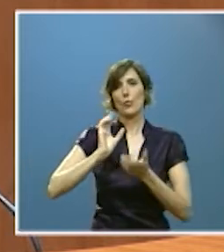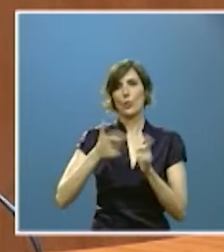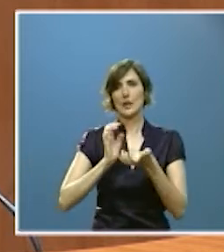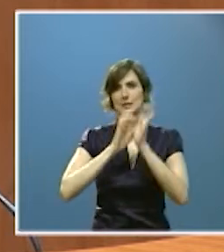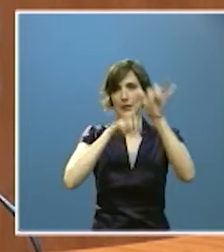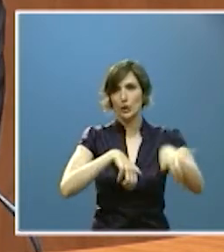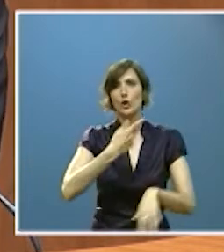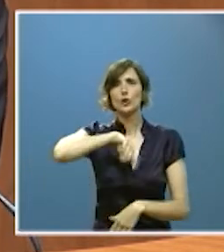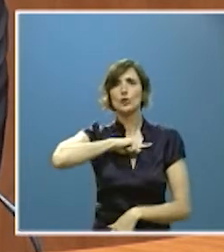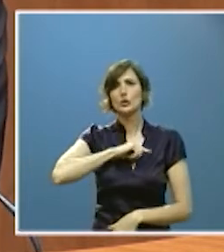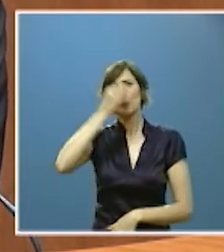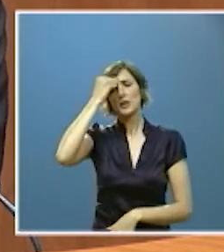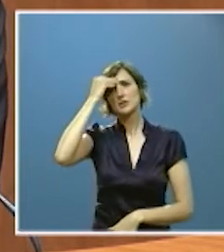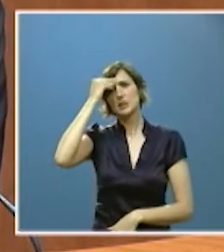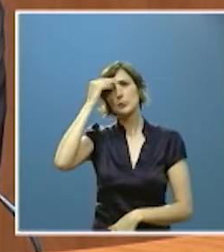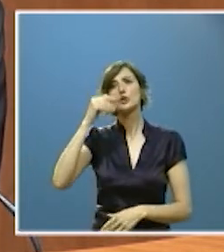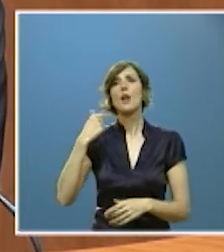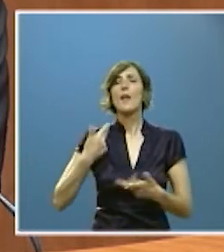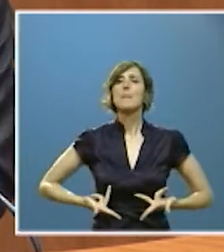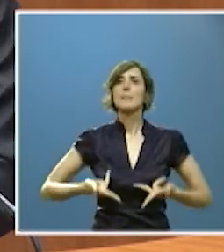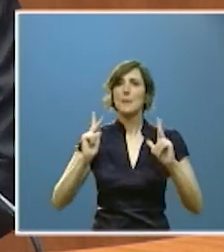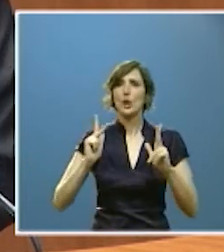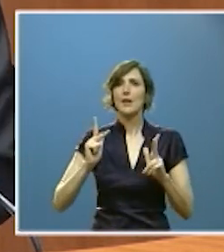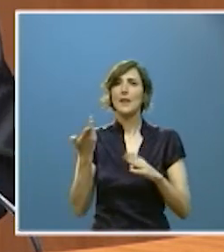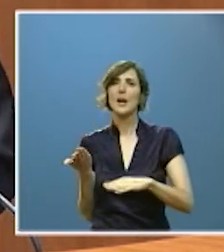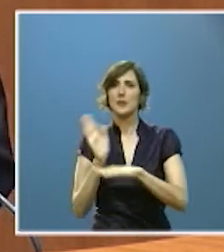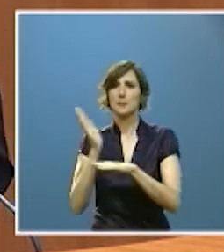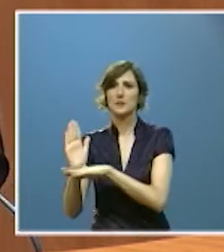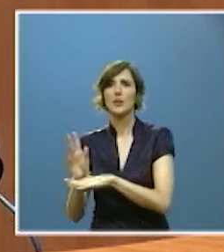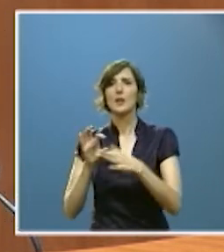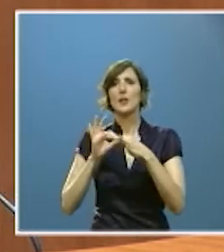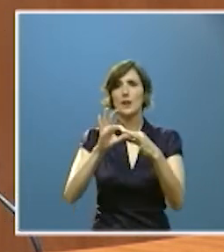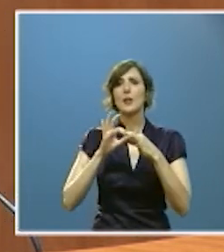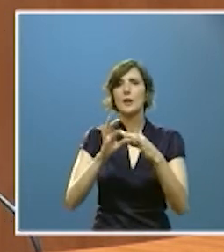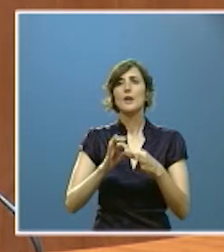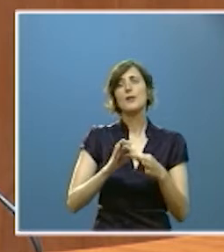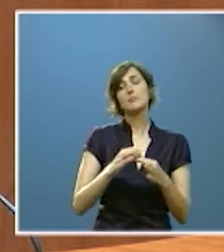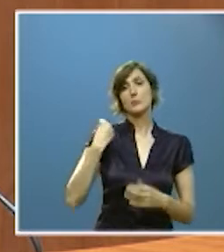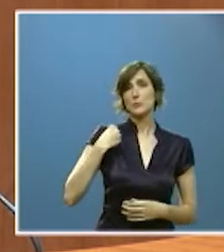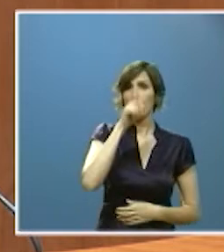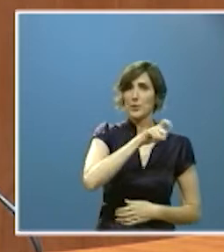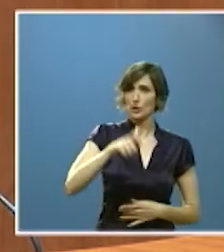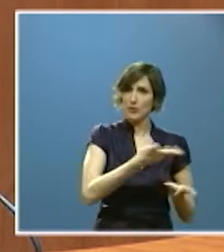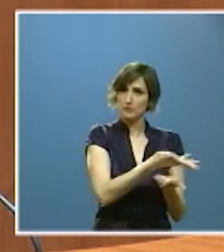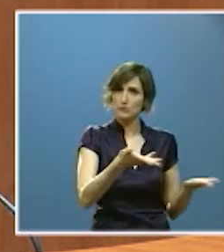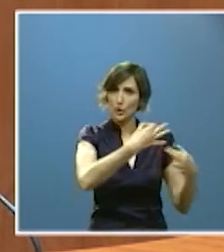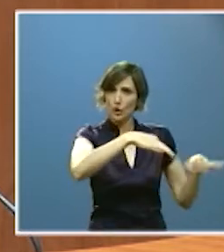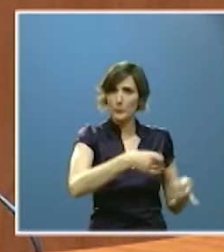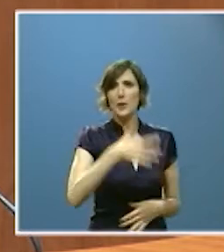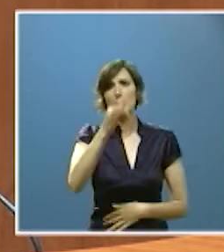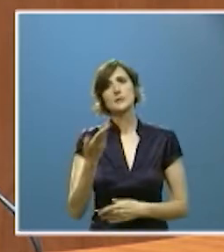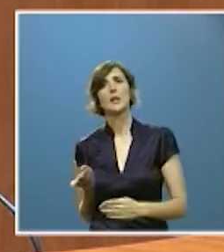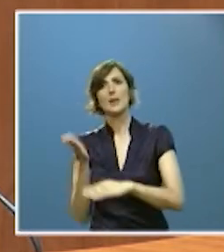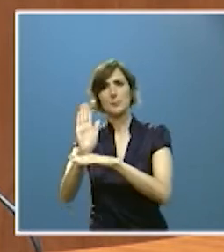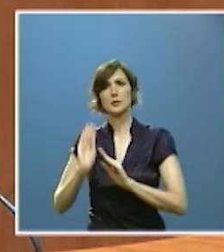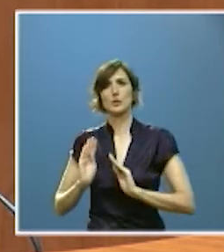en la democracia representativa basada en el vínculo que existe entre ciudadanos y sus representantes parlamentarios un vínculo que